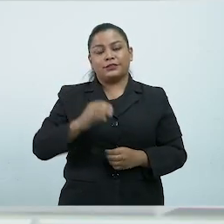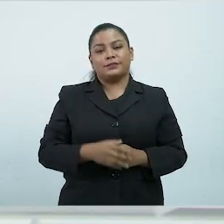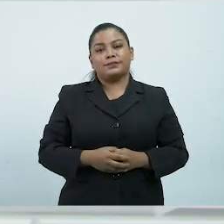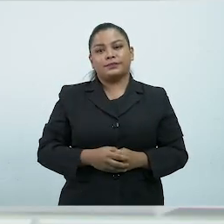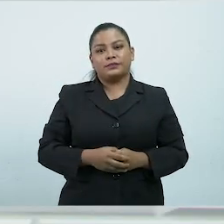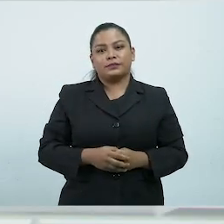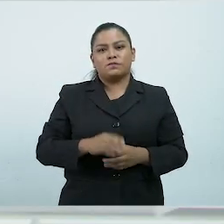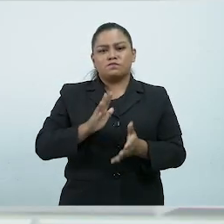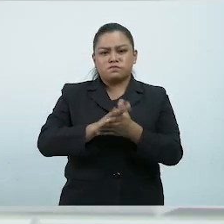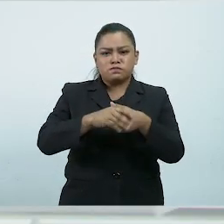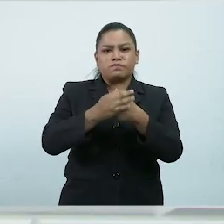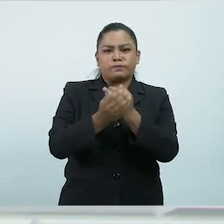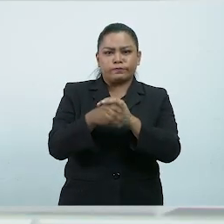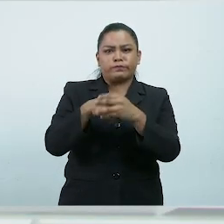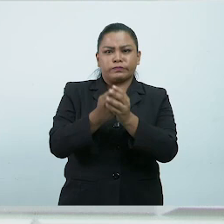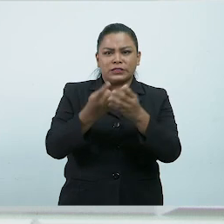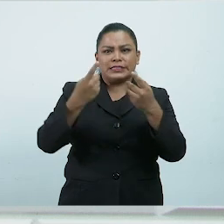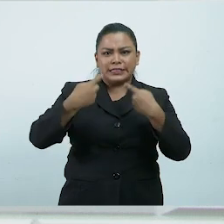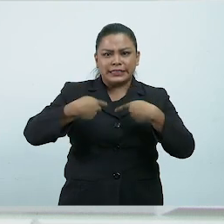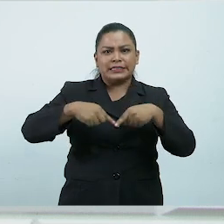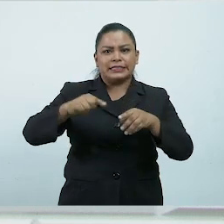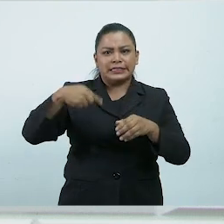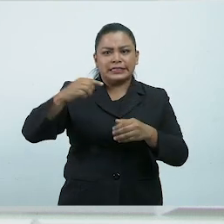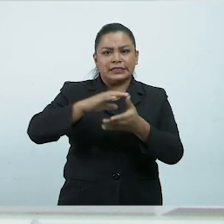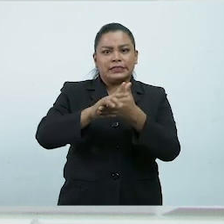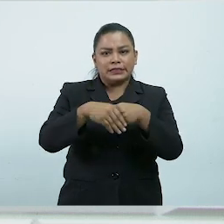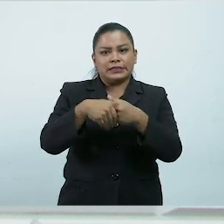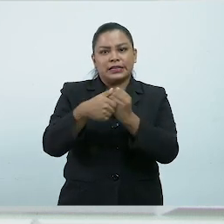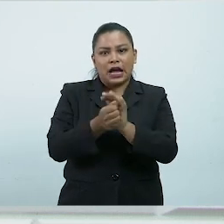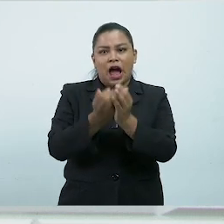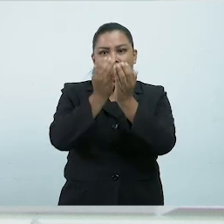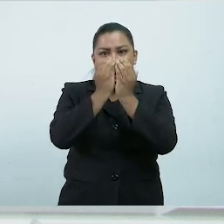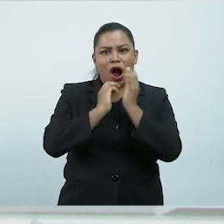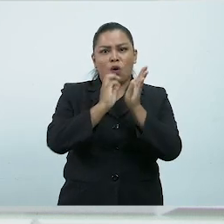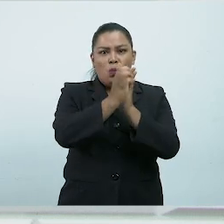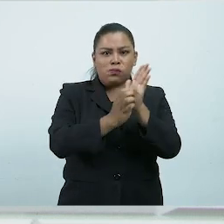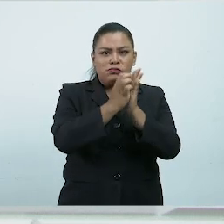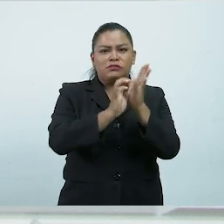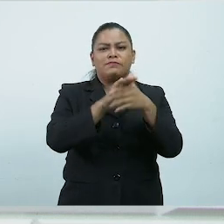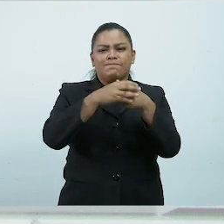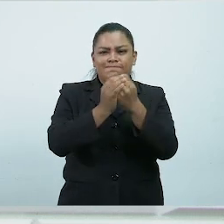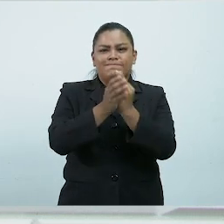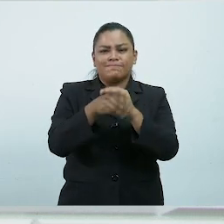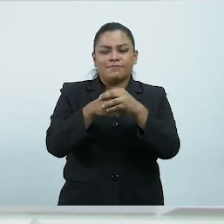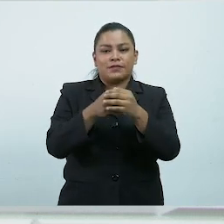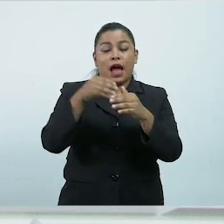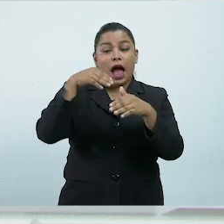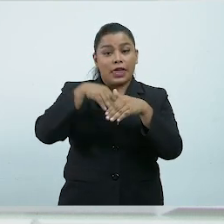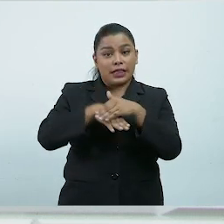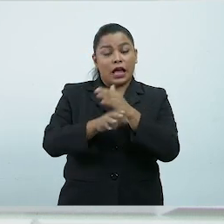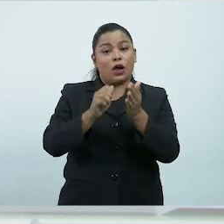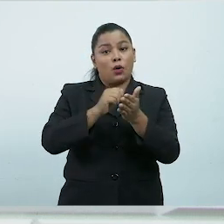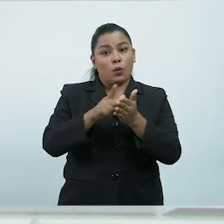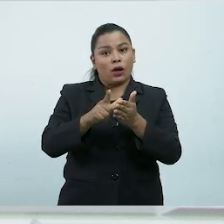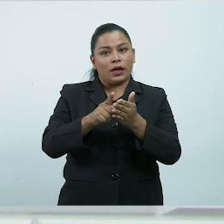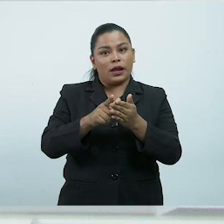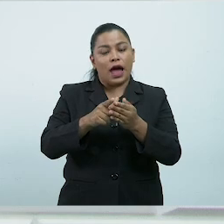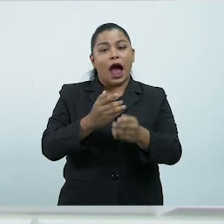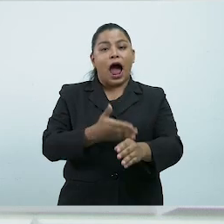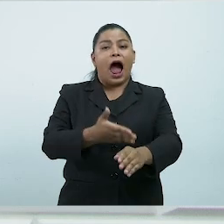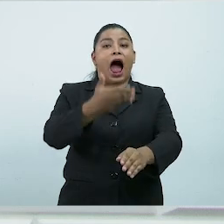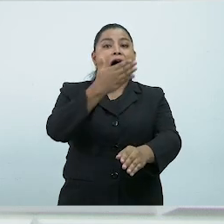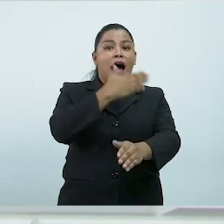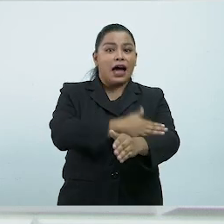Lavado frecuente de manos con agua y jabón Al entrar a las instalaciones, antes y después del recreo